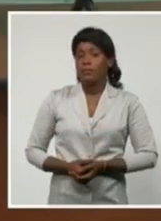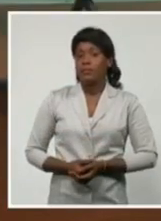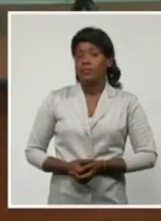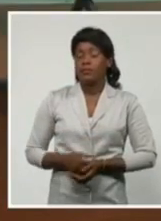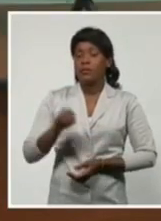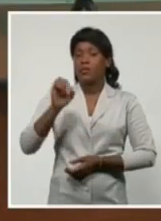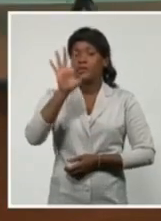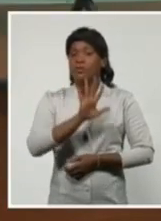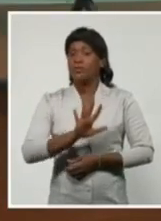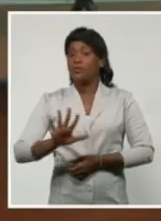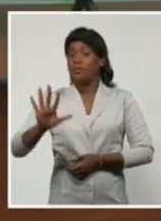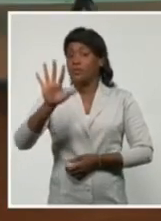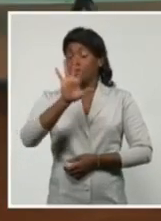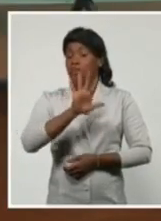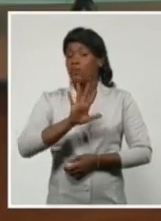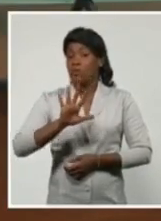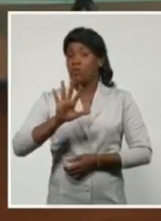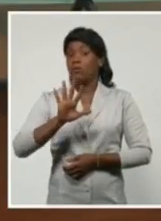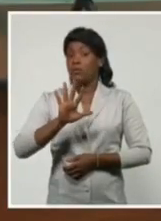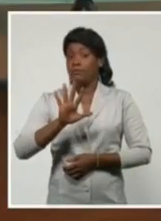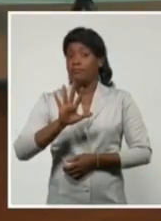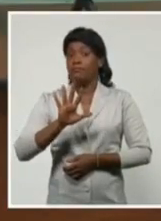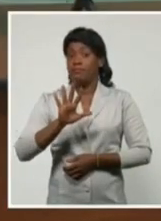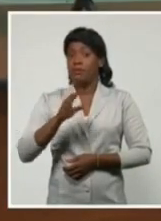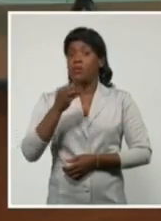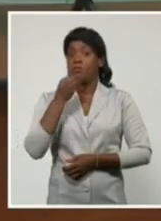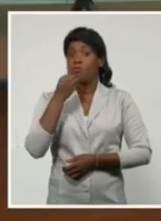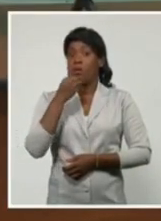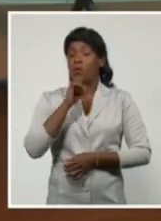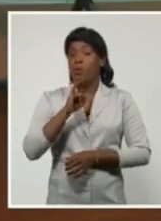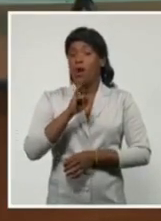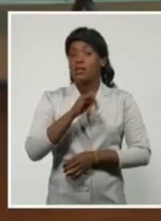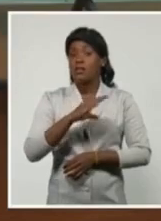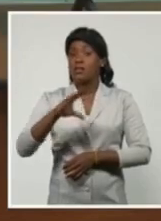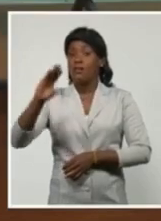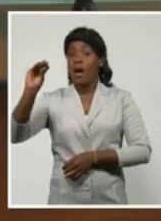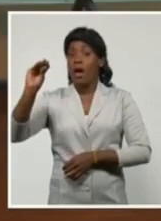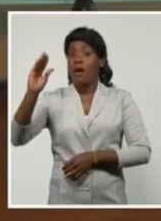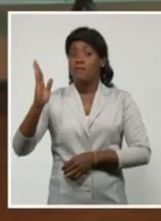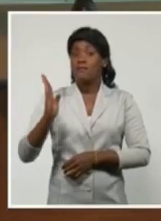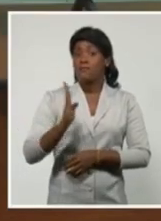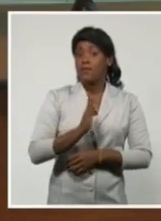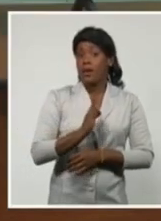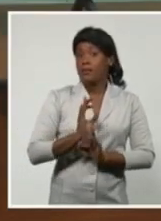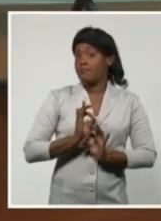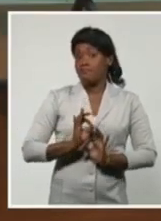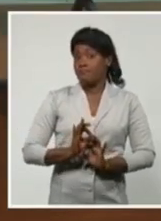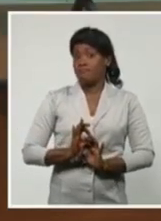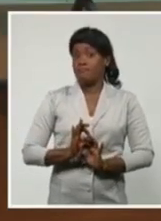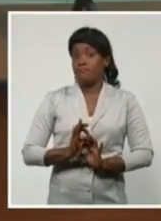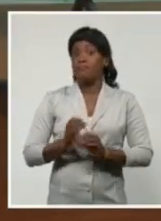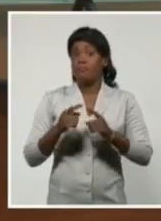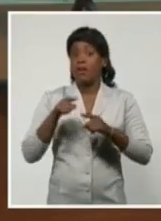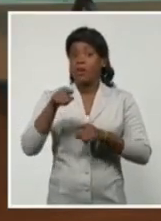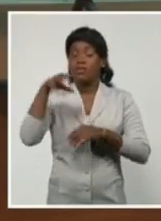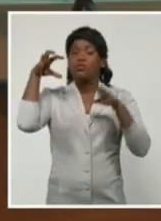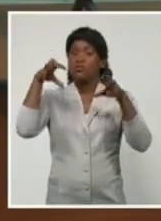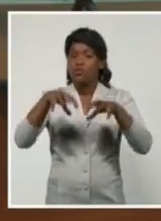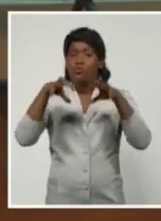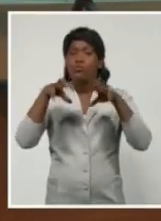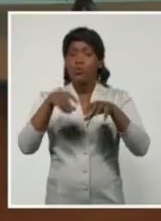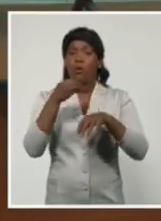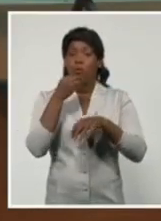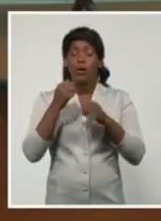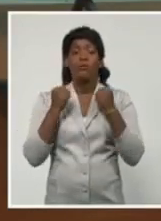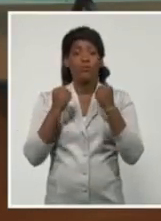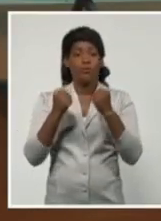que aparecen y desaparecen. Por lo tanto, donde haya una de esas zonas va a haber lluvia y la lluvia puede ser